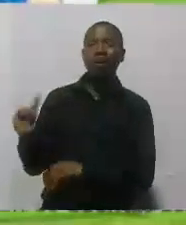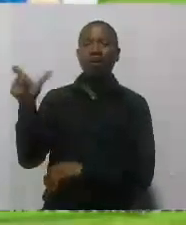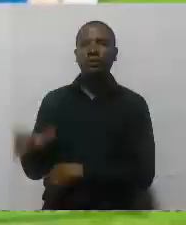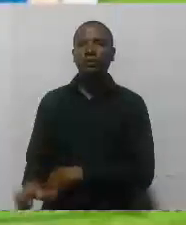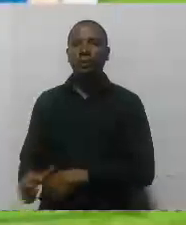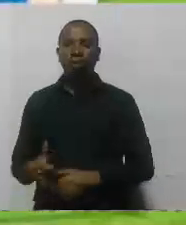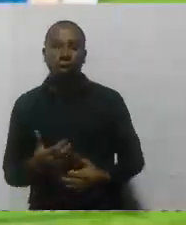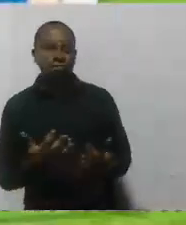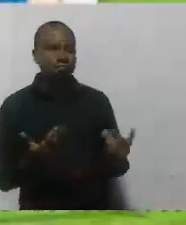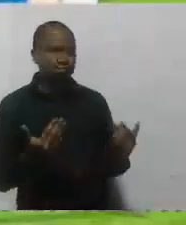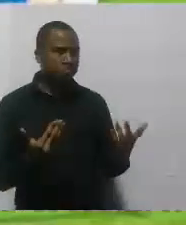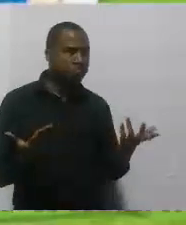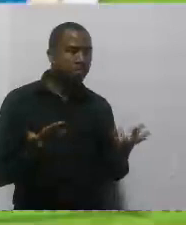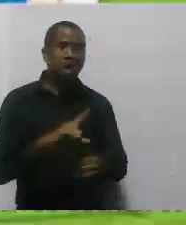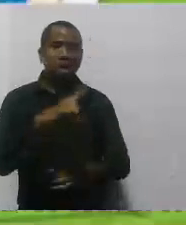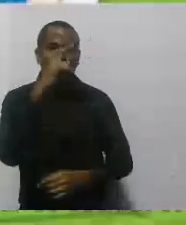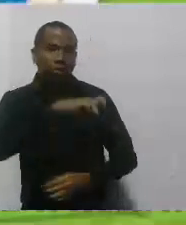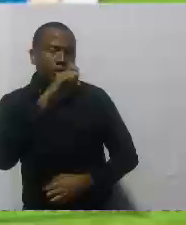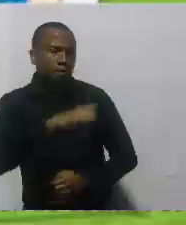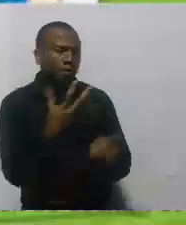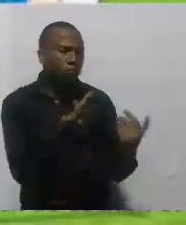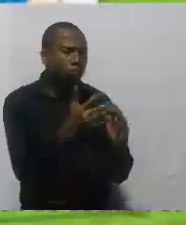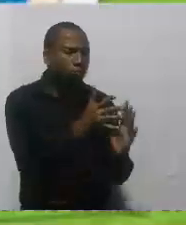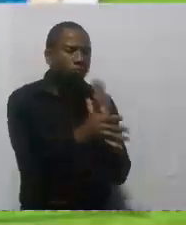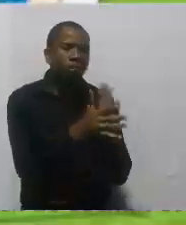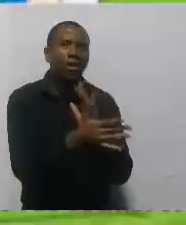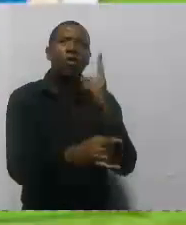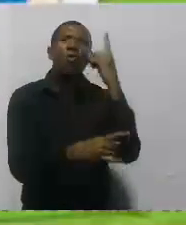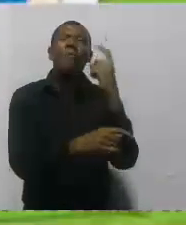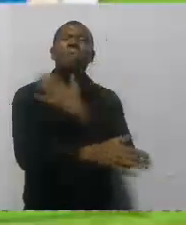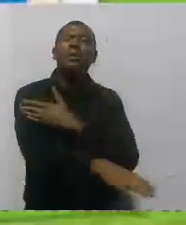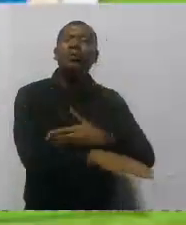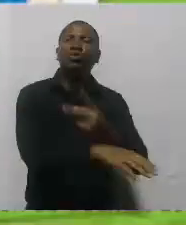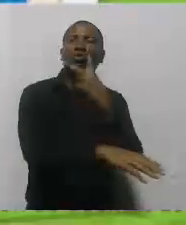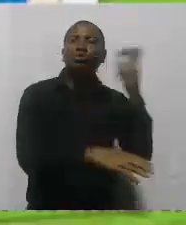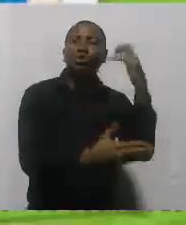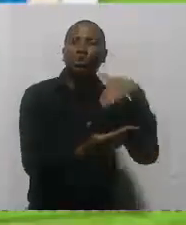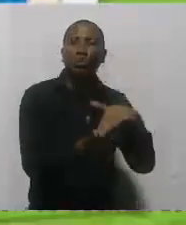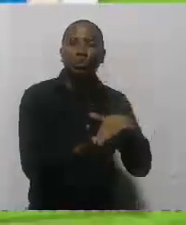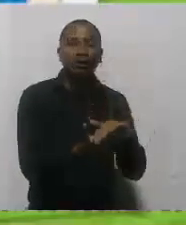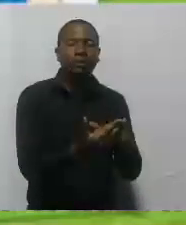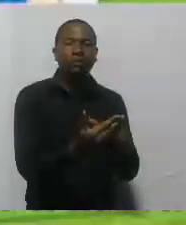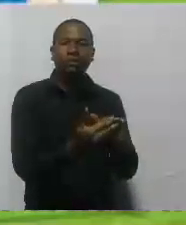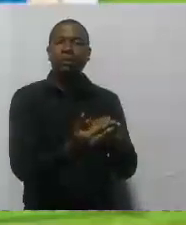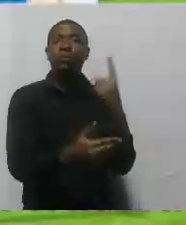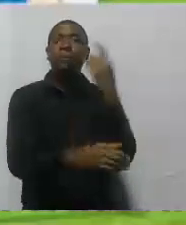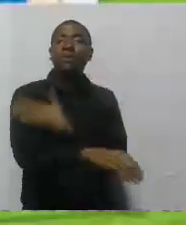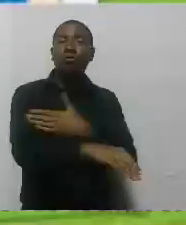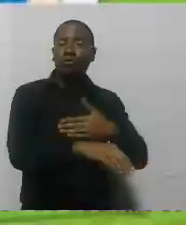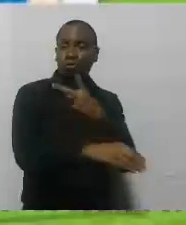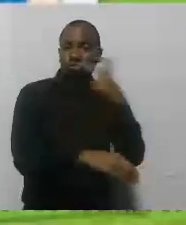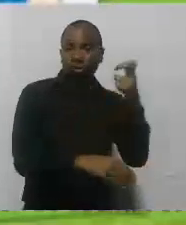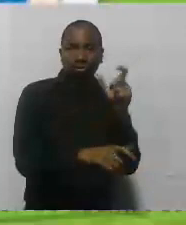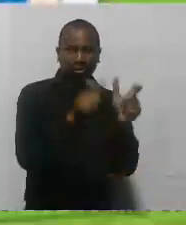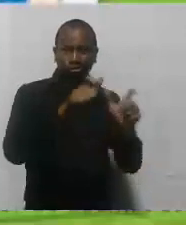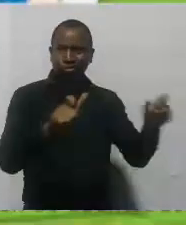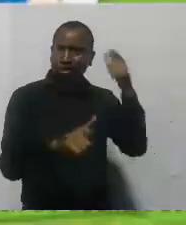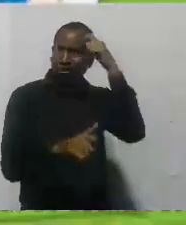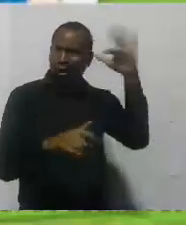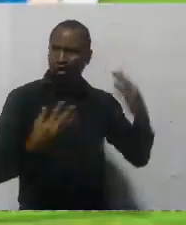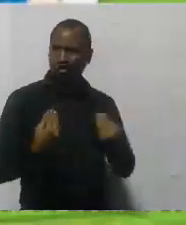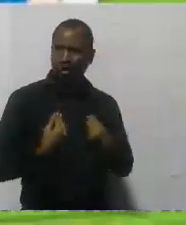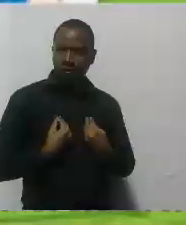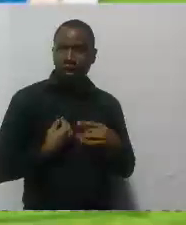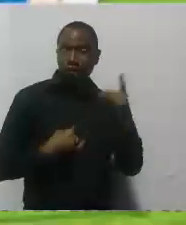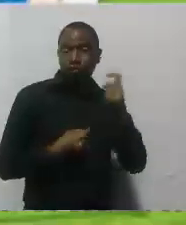que está pendiente de cada uno de los cartageneros, del millón 200 mil cartageneros, para que en el momento en que se presente una emergencia y un